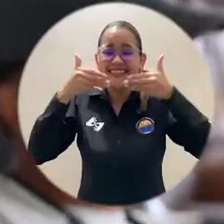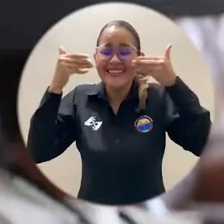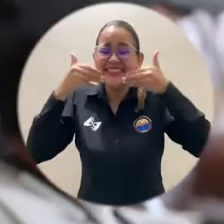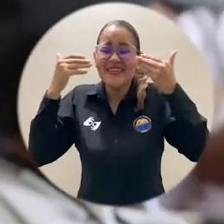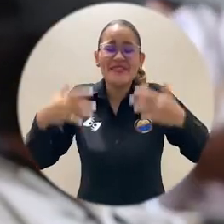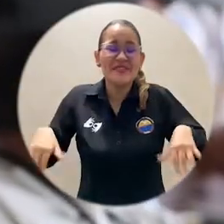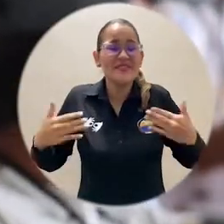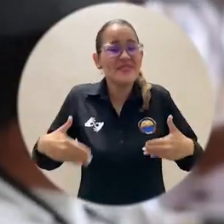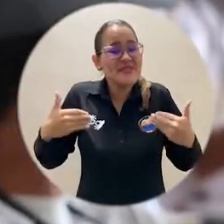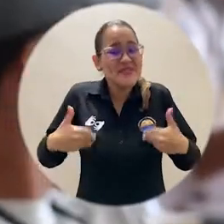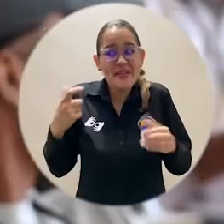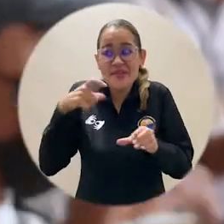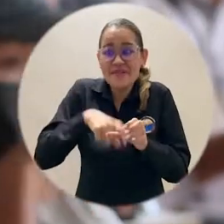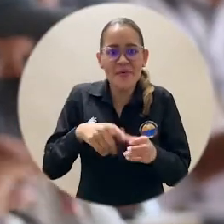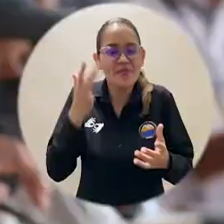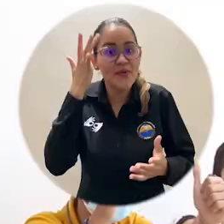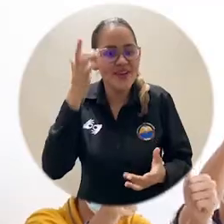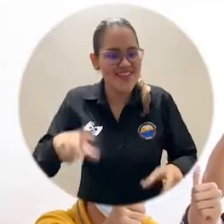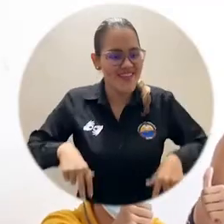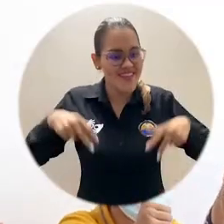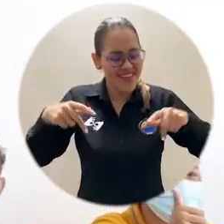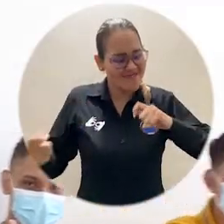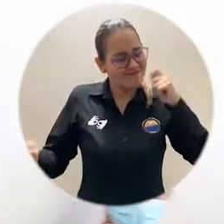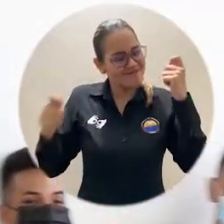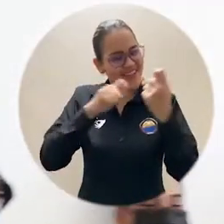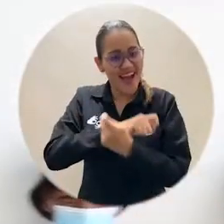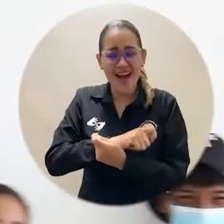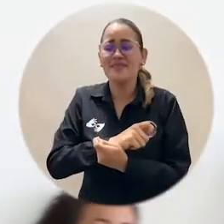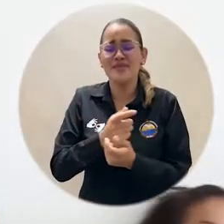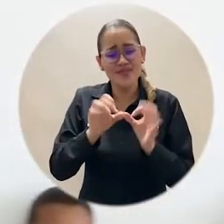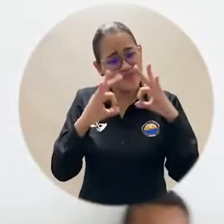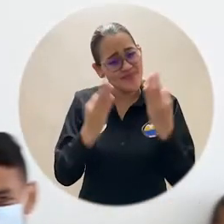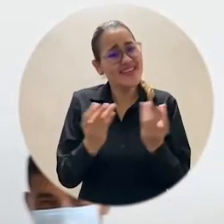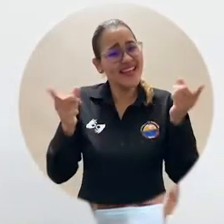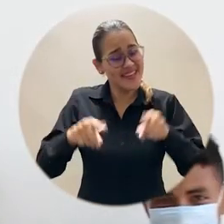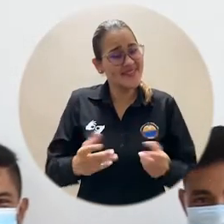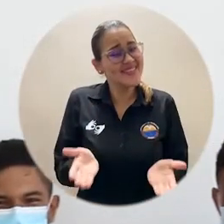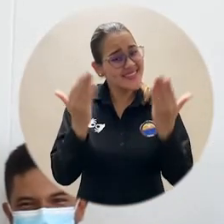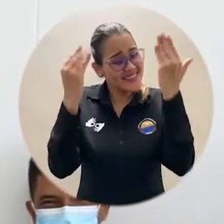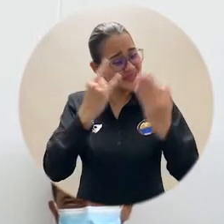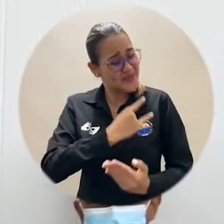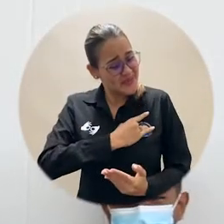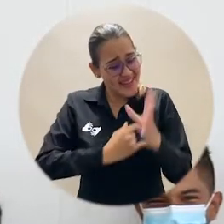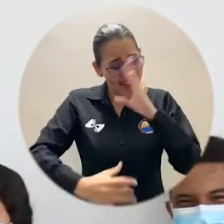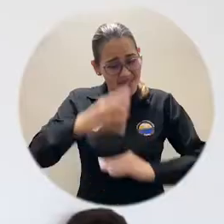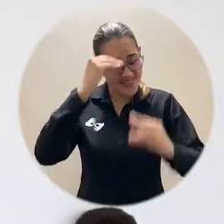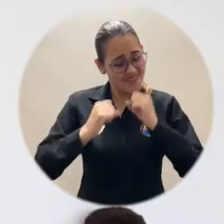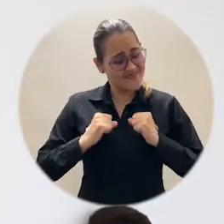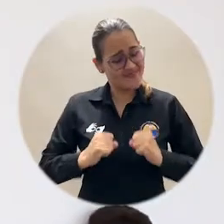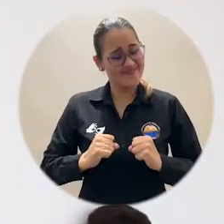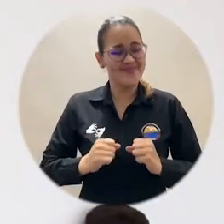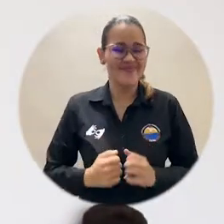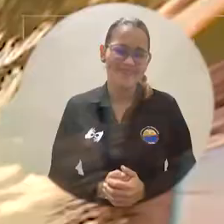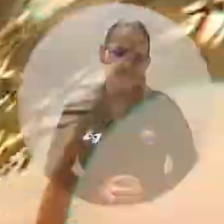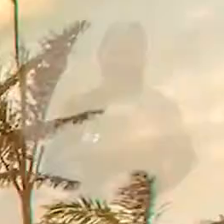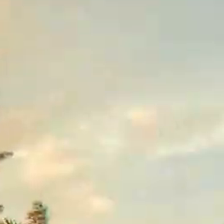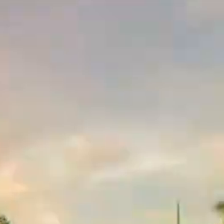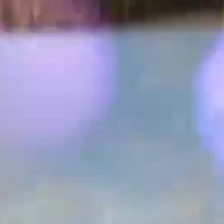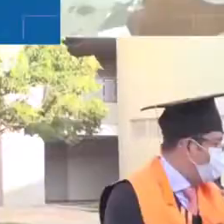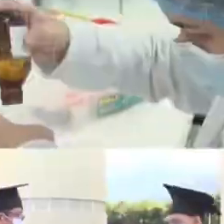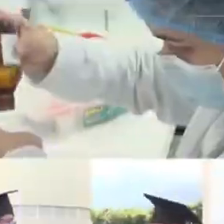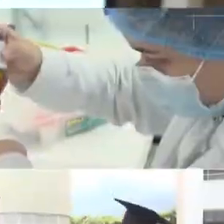sus sonrisas reflejan la ilusión que ven en la Universidad del Magdalena de transformar sus vidas y la de sus familias con la educación superior.